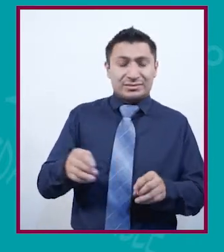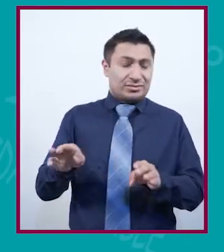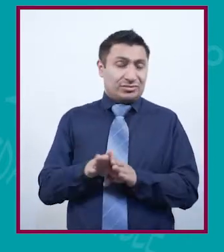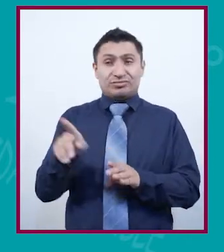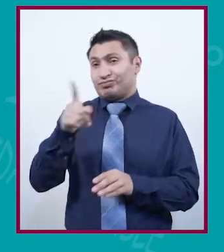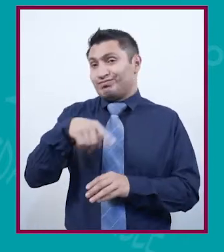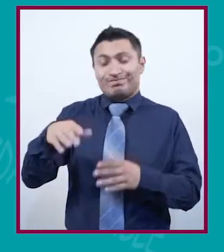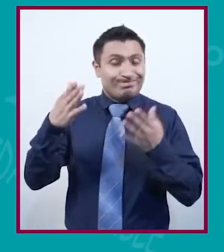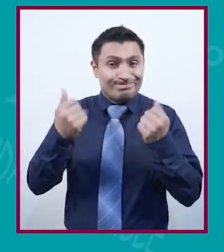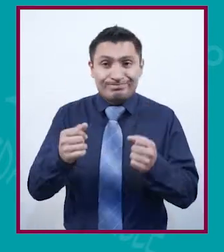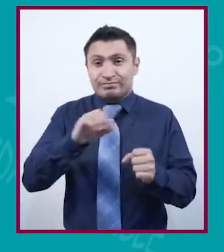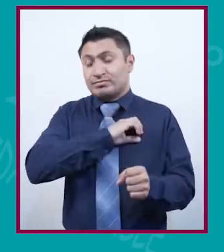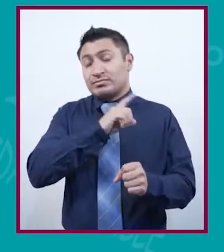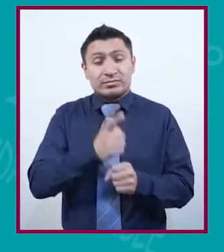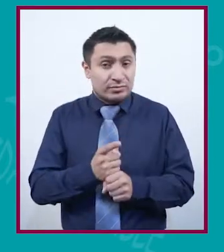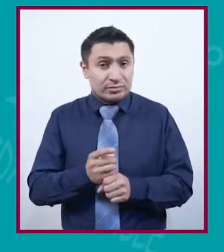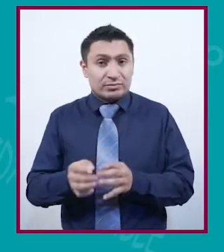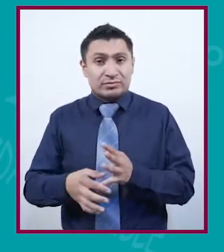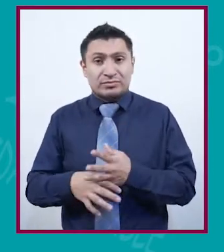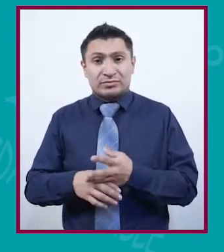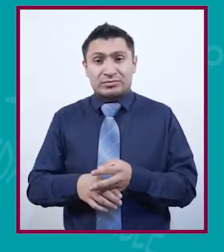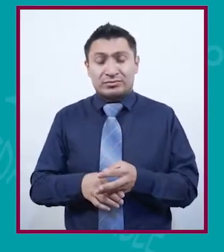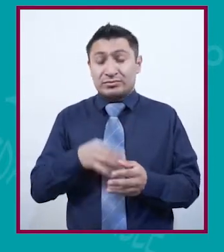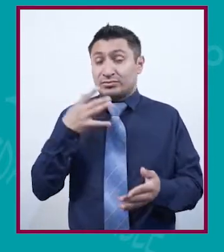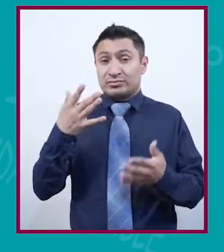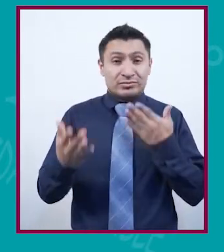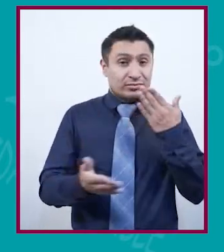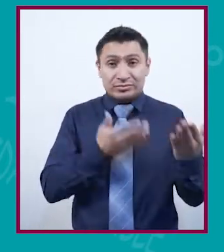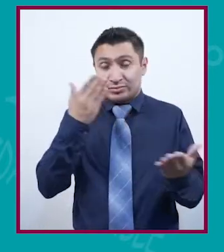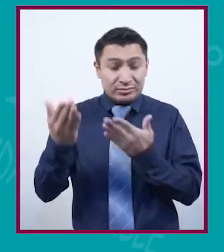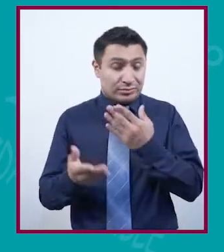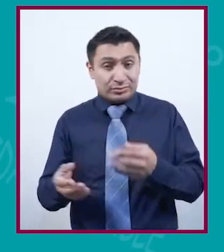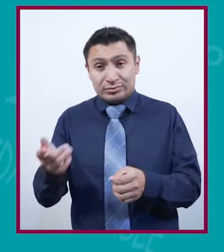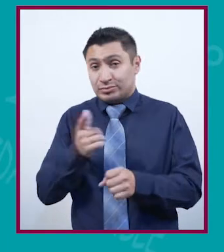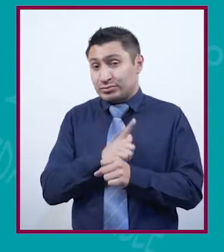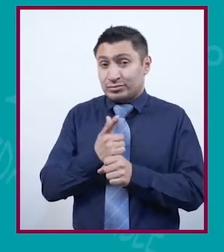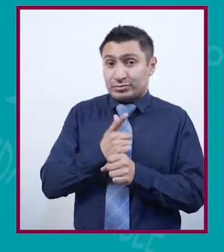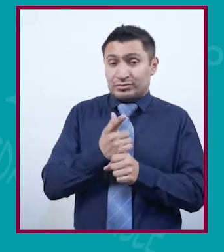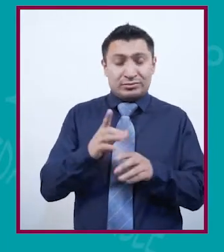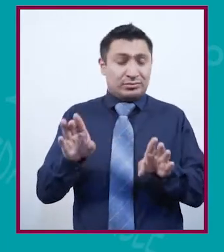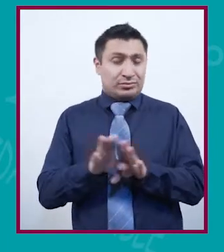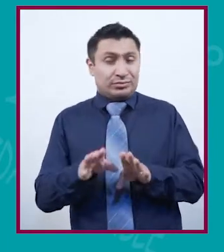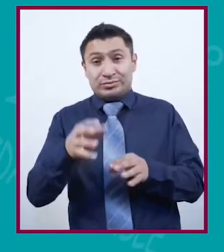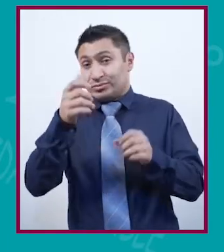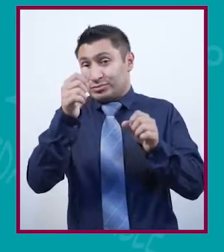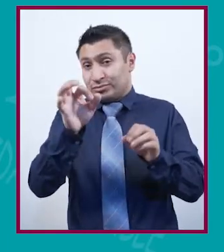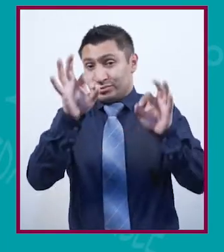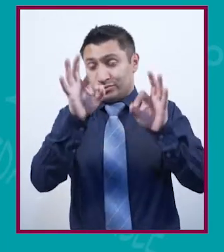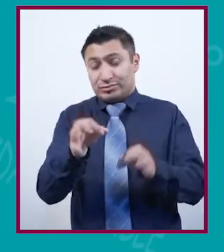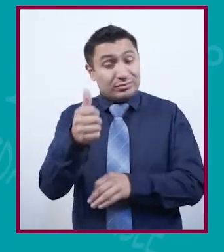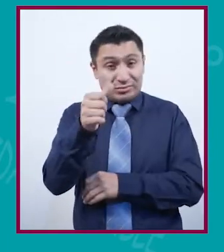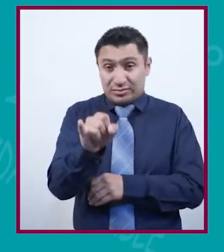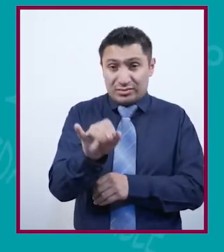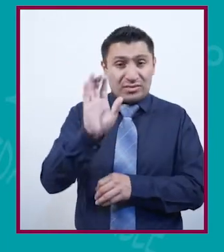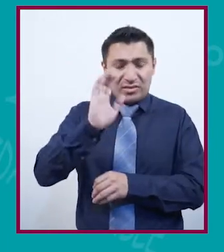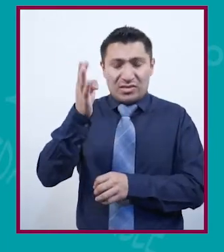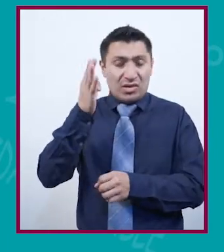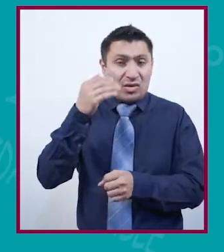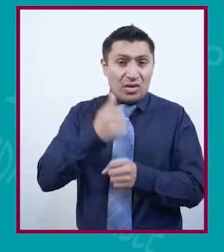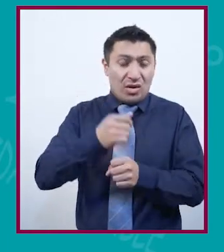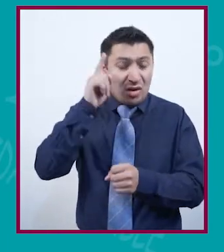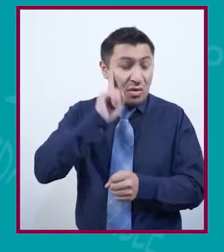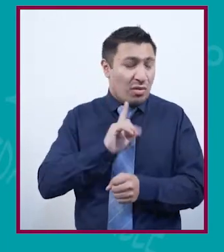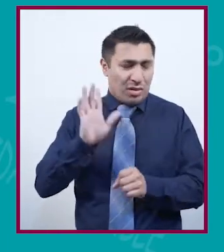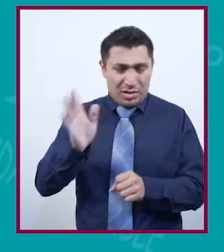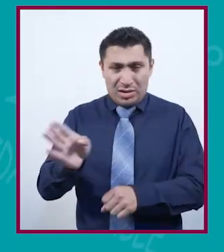abuelitos, pues ellos no tuvieron la oportunidad de estudiar una carrera como tal. Cuando mi abuelita ya